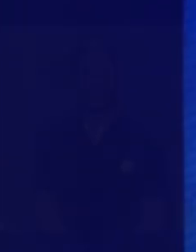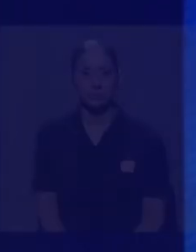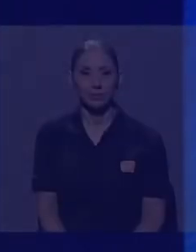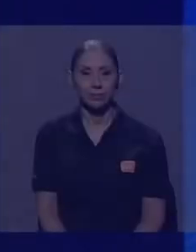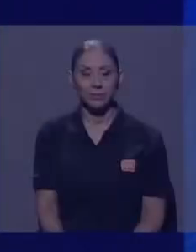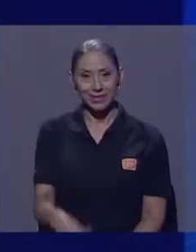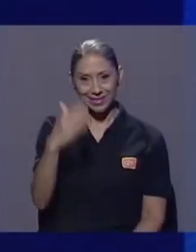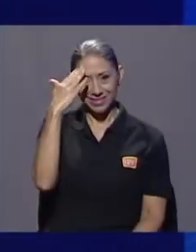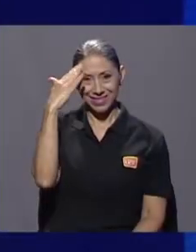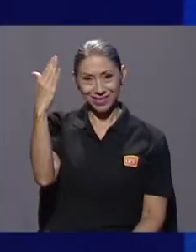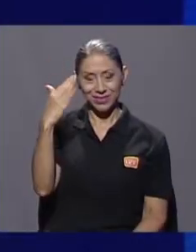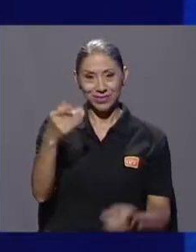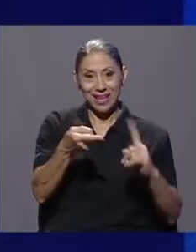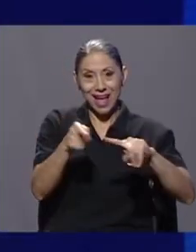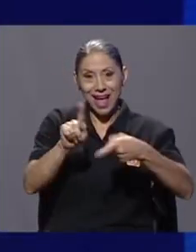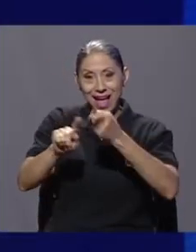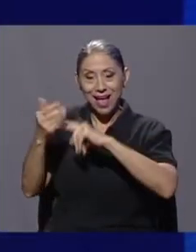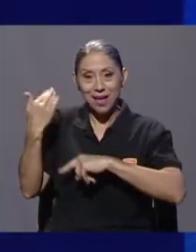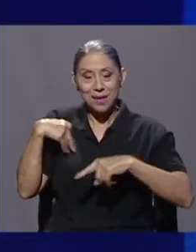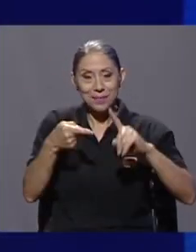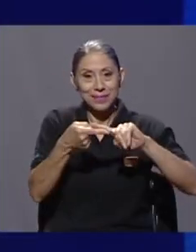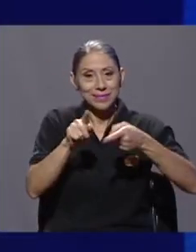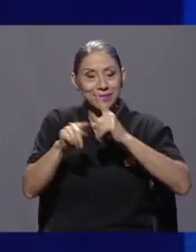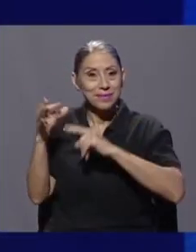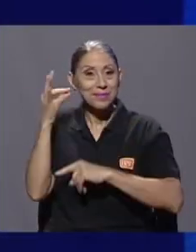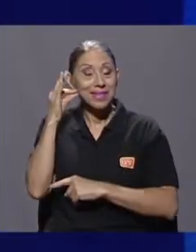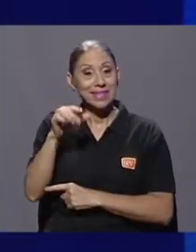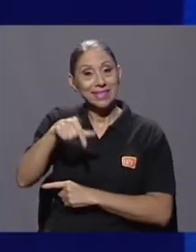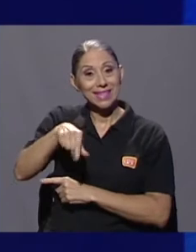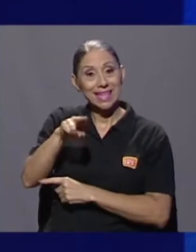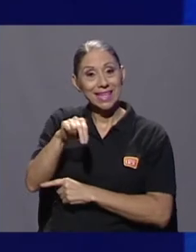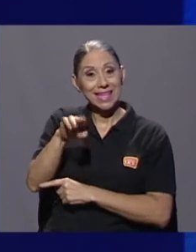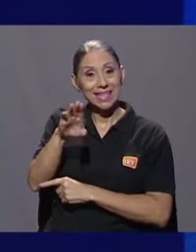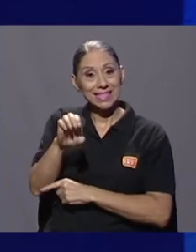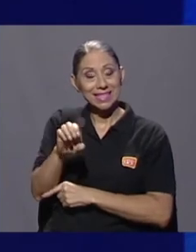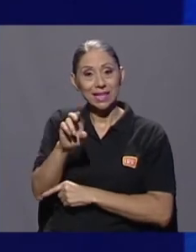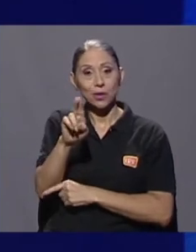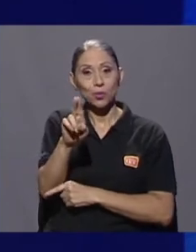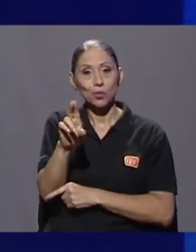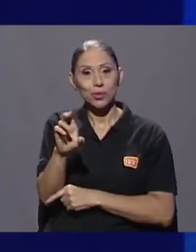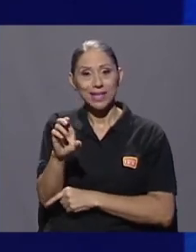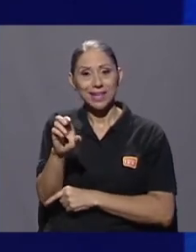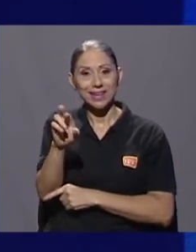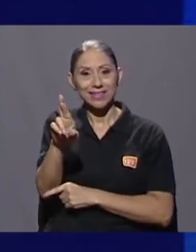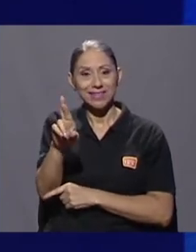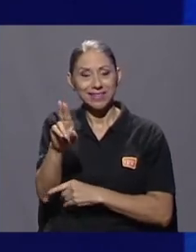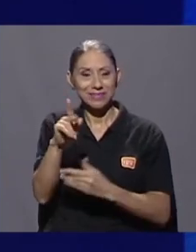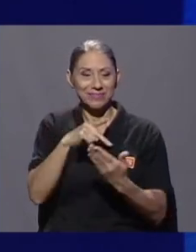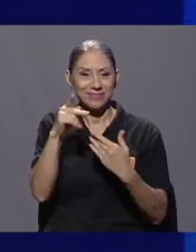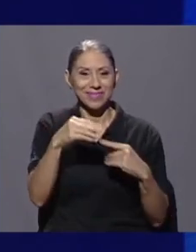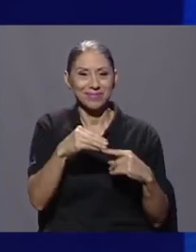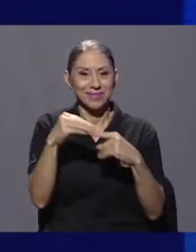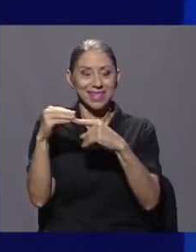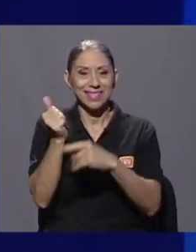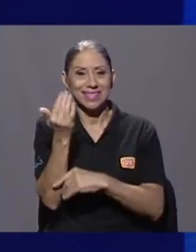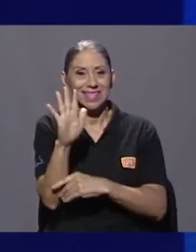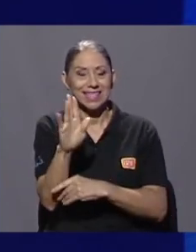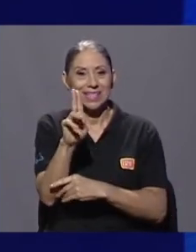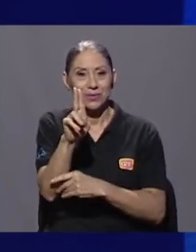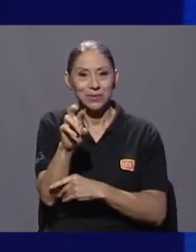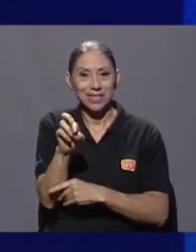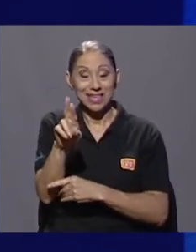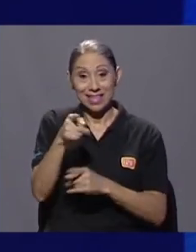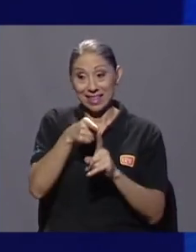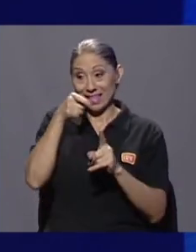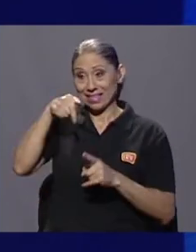Saludos amigos y amigas de 15 UCR, especiales 15 UCR desde el campus Rodrigo Facio